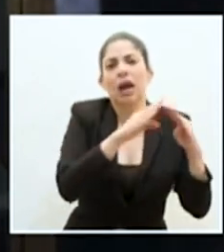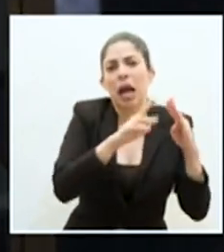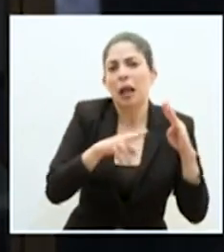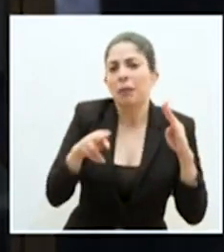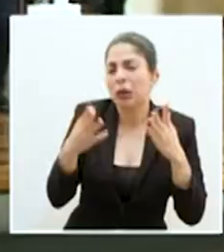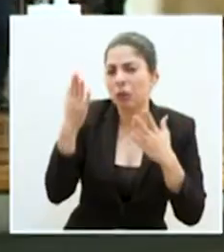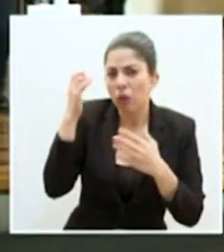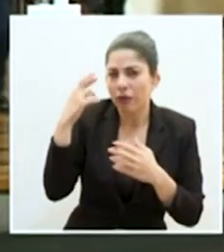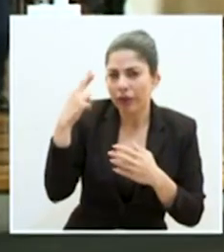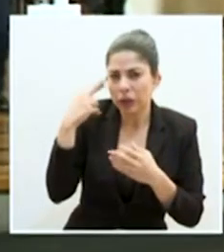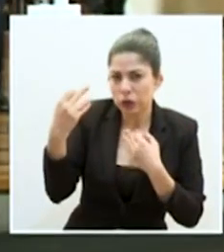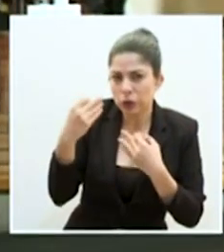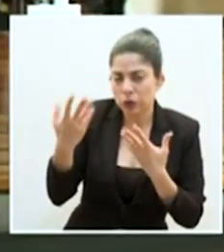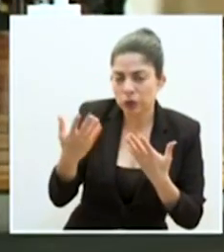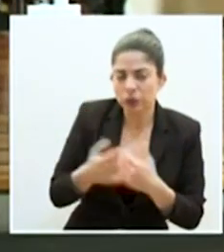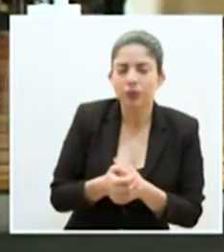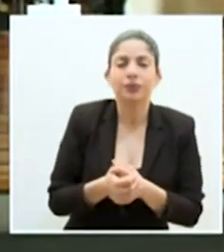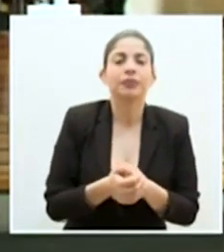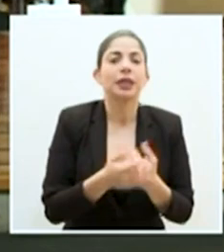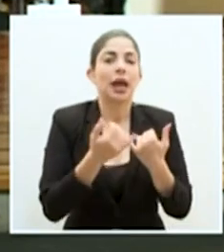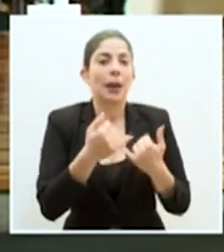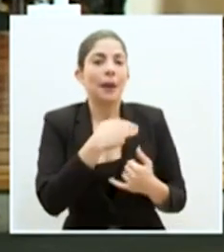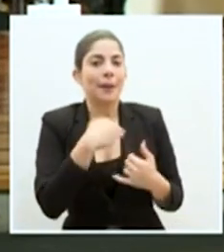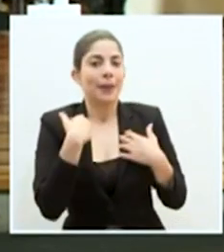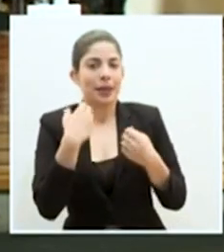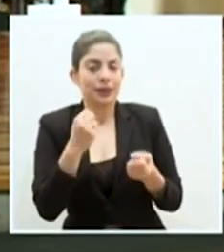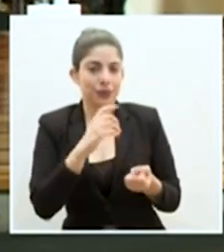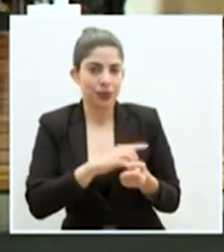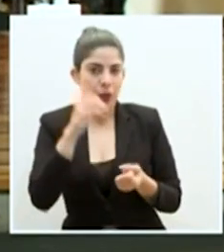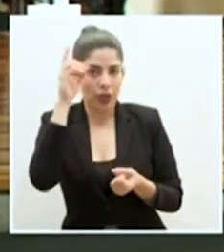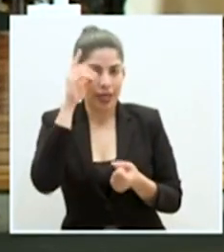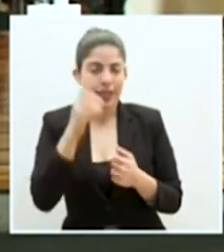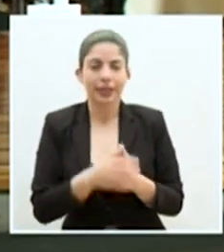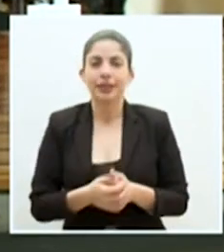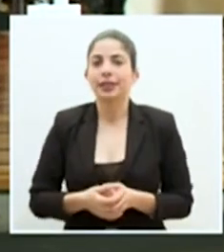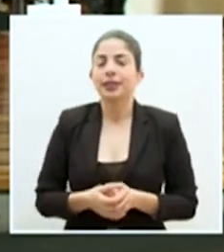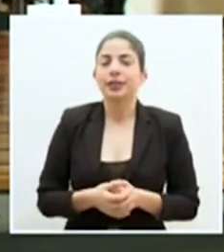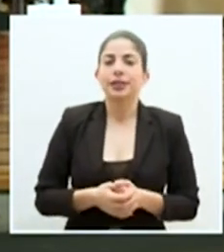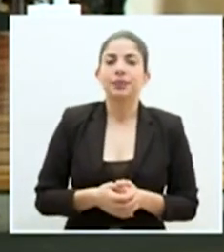gracias. Escuchamos al ministro de Salud, el doctor Daniel Salas.